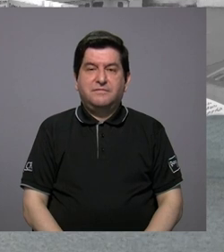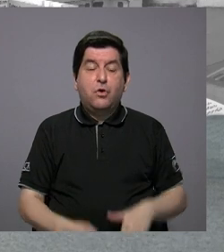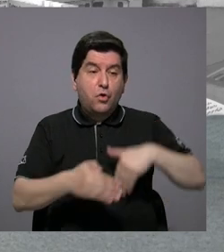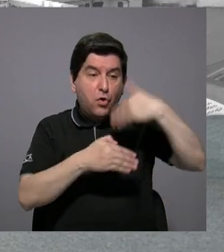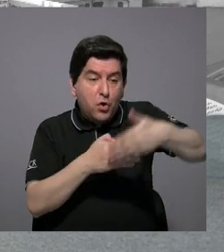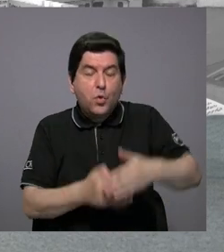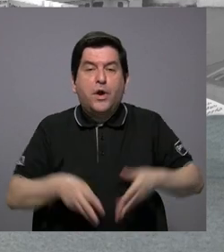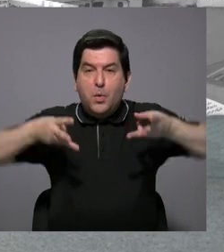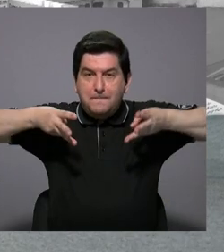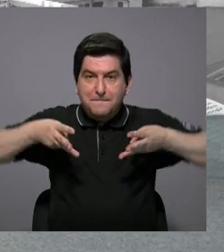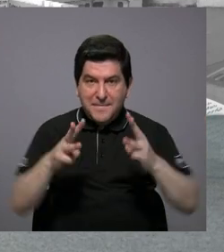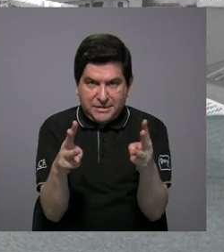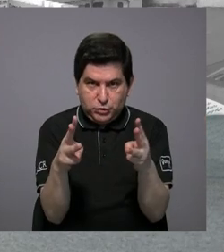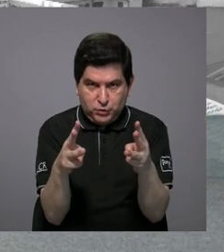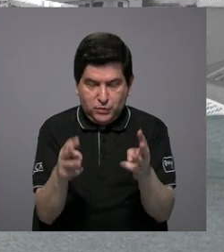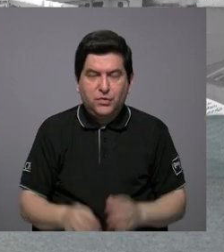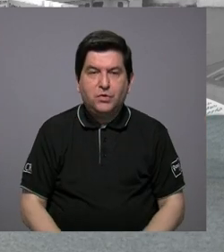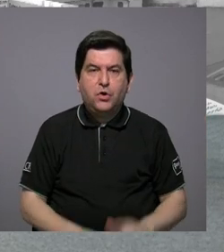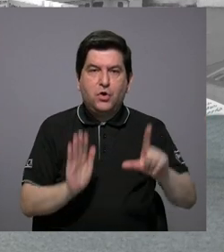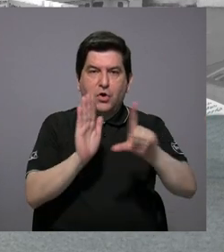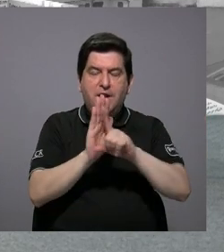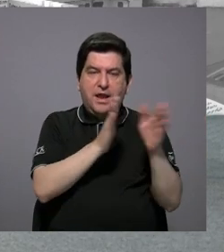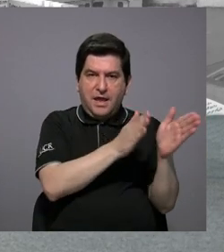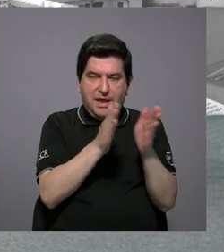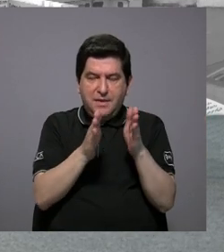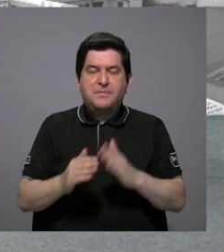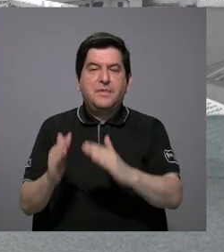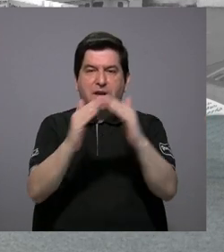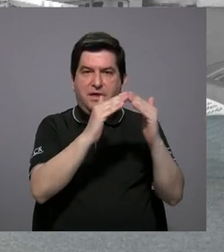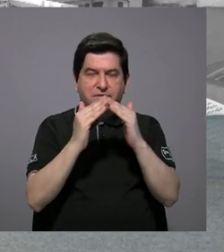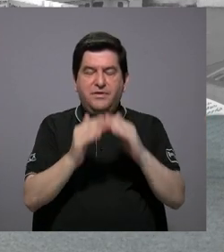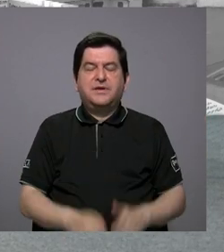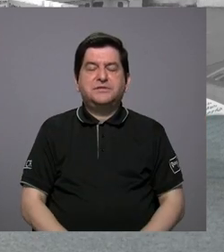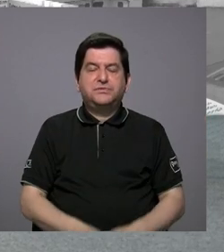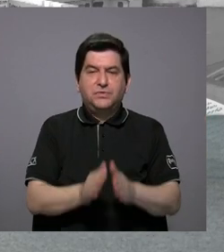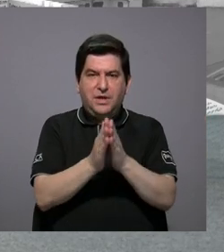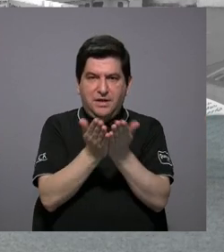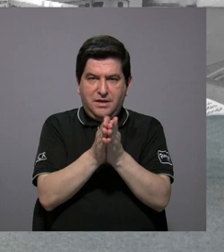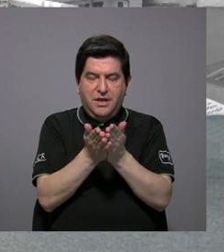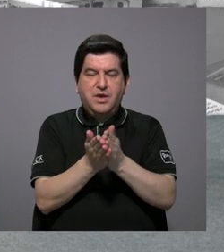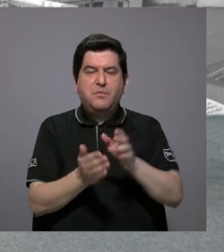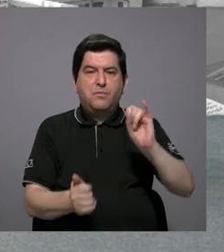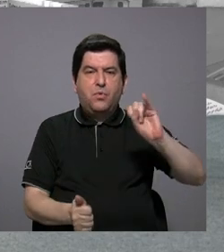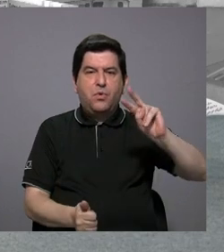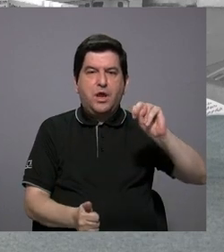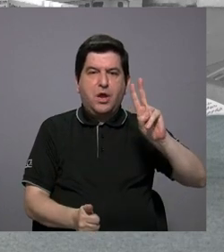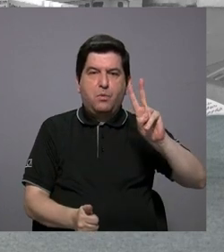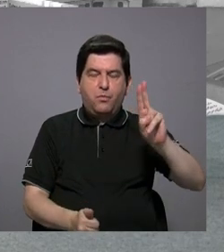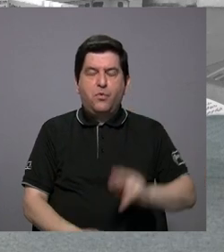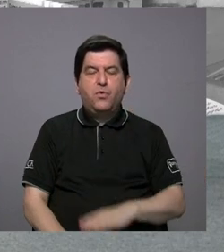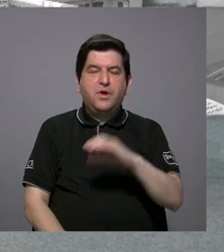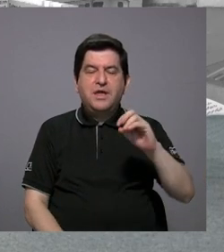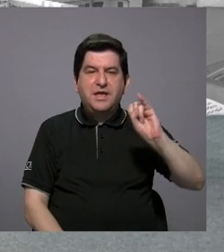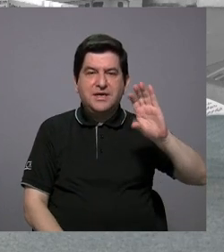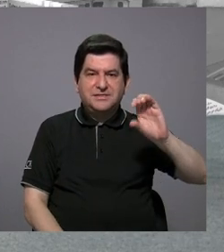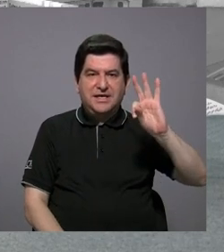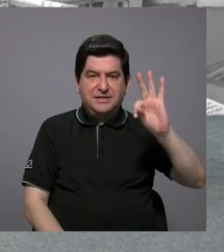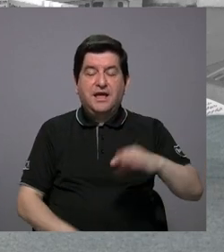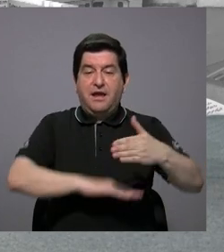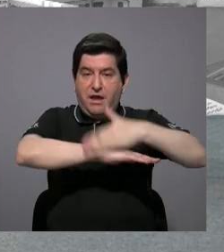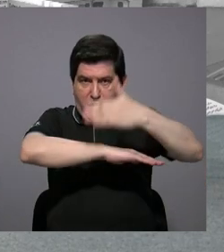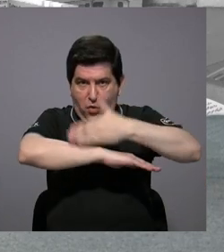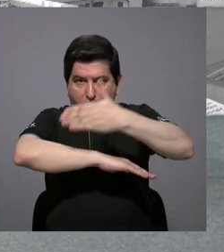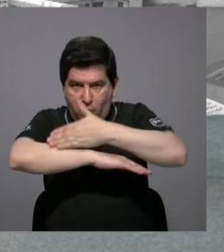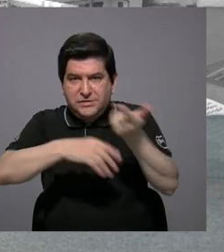Después la parte metodológica de la ley de planificación urbana, los manuales del INVO, el manual del ICT para la parte costera también se analiza.